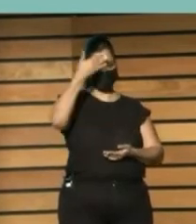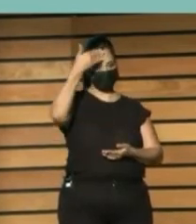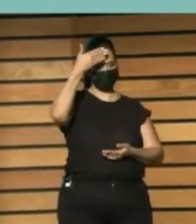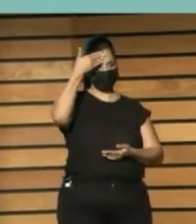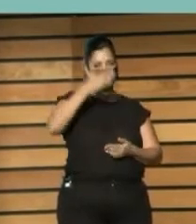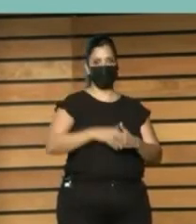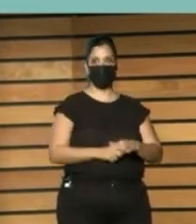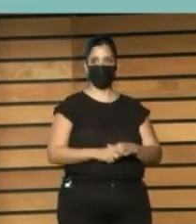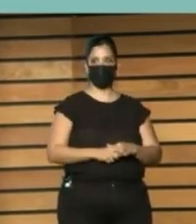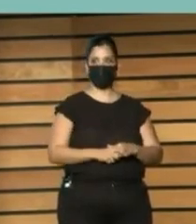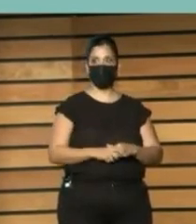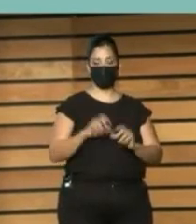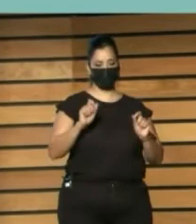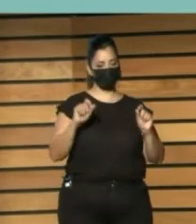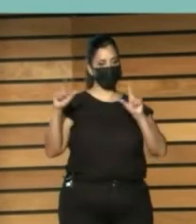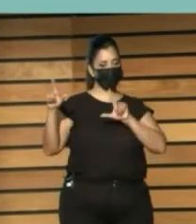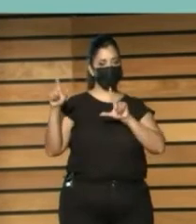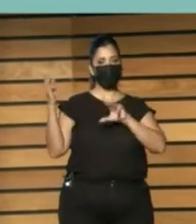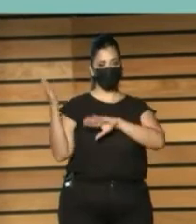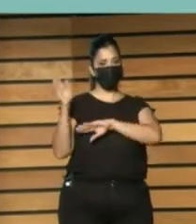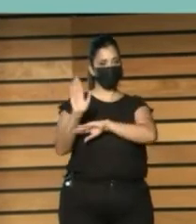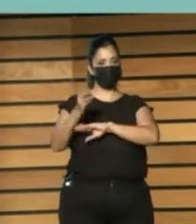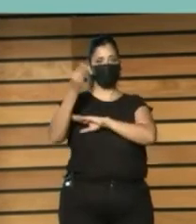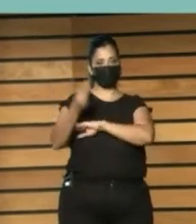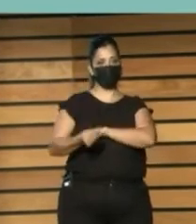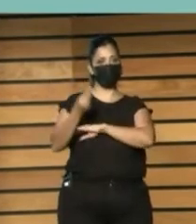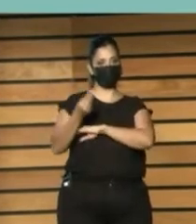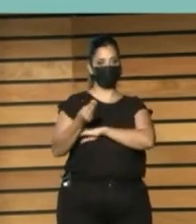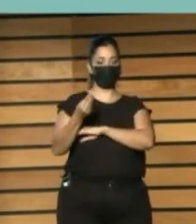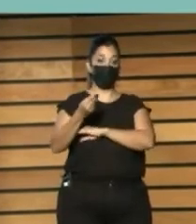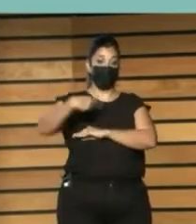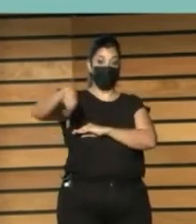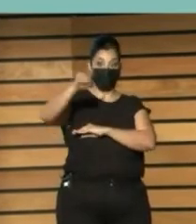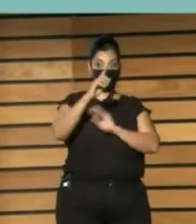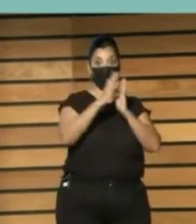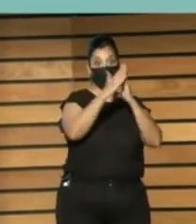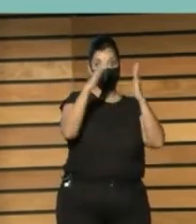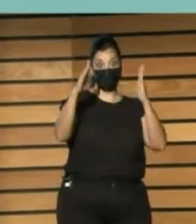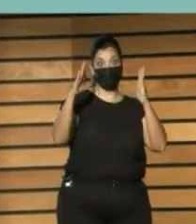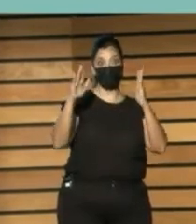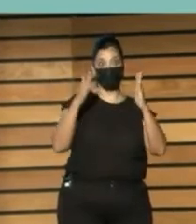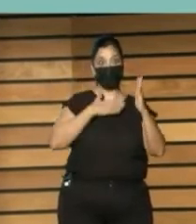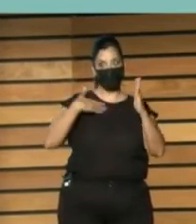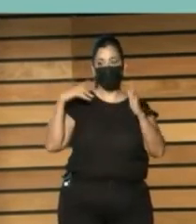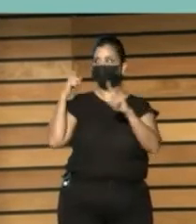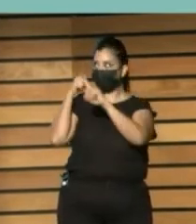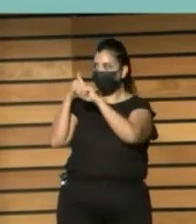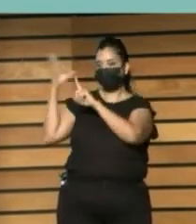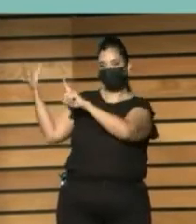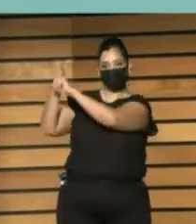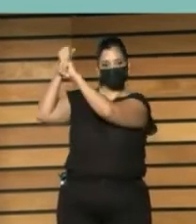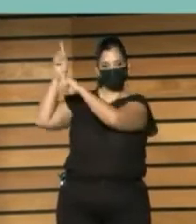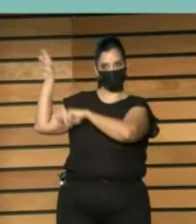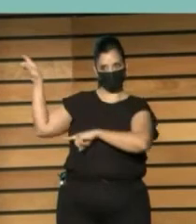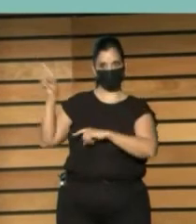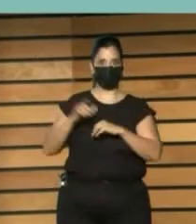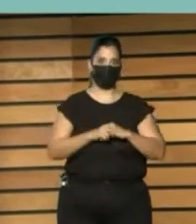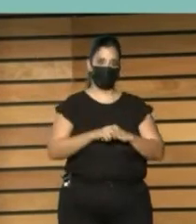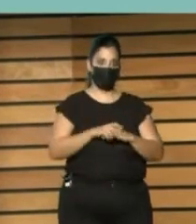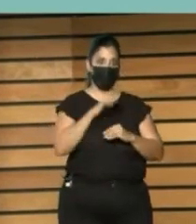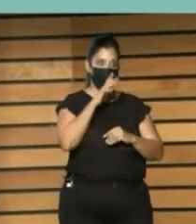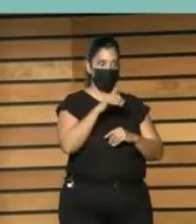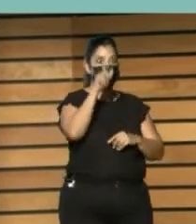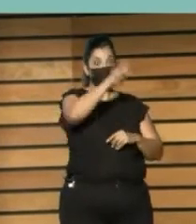Ilustración De La misión De una biblioteca Para personas Vivas Y que